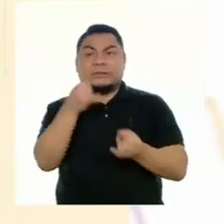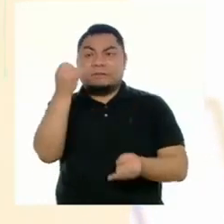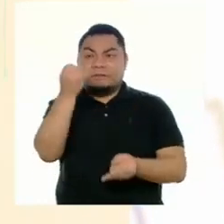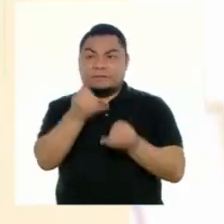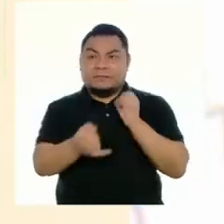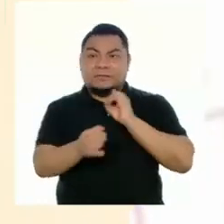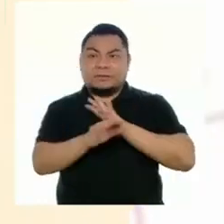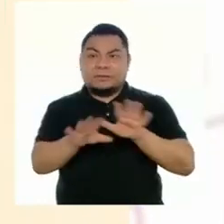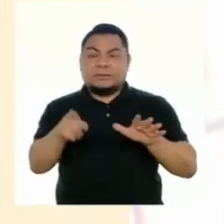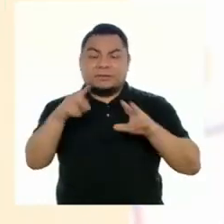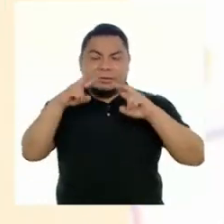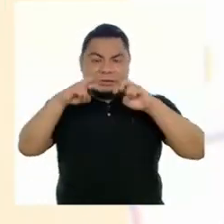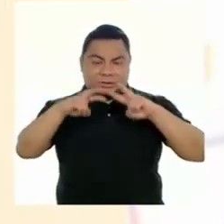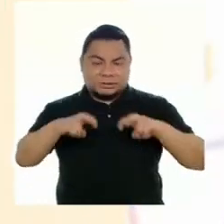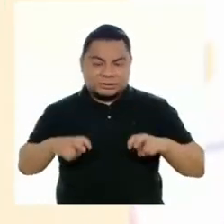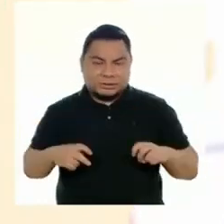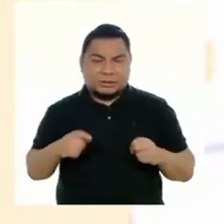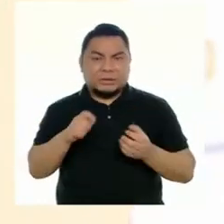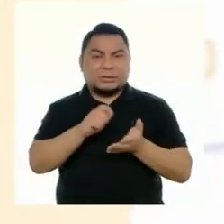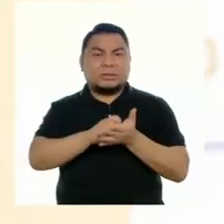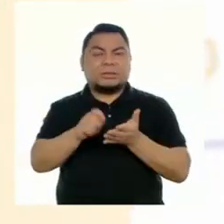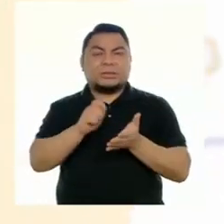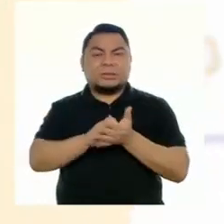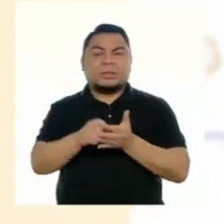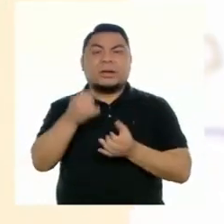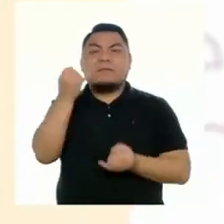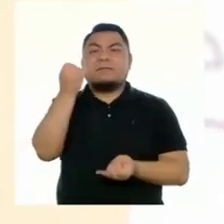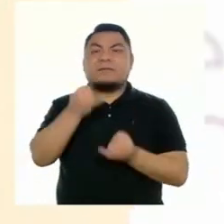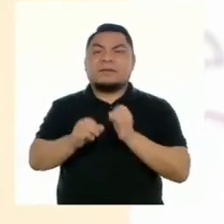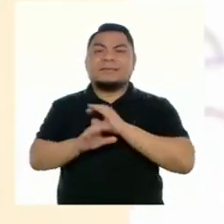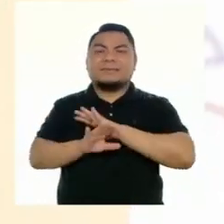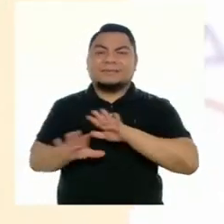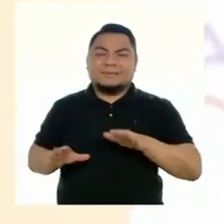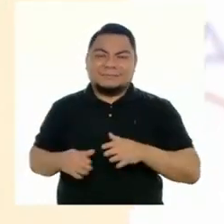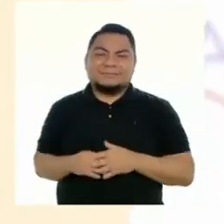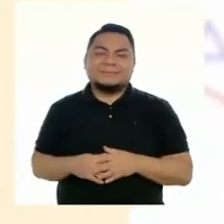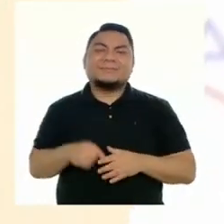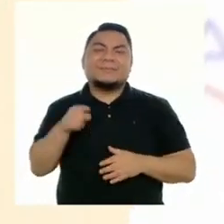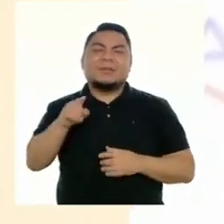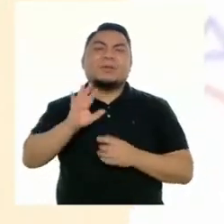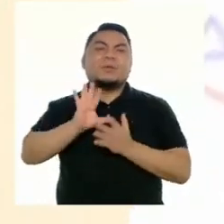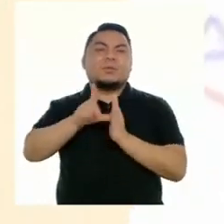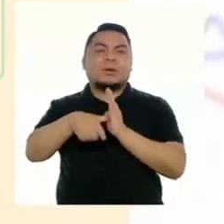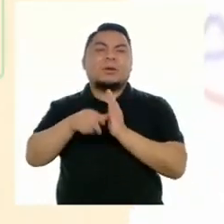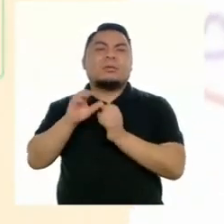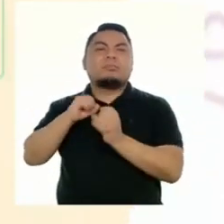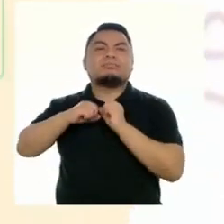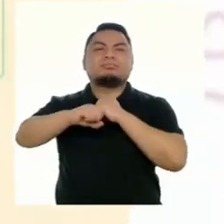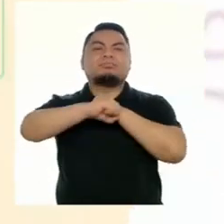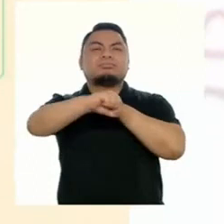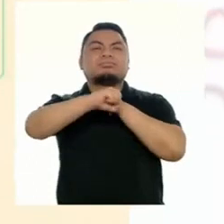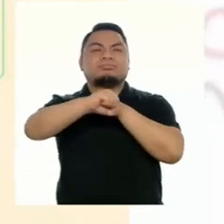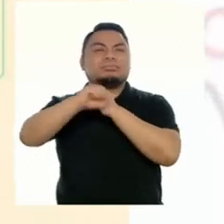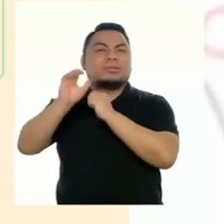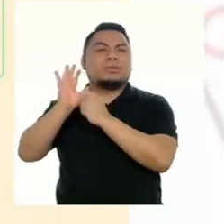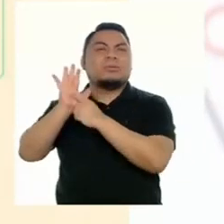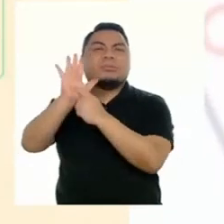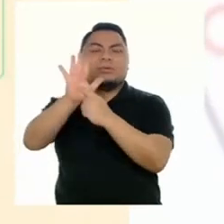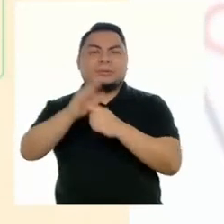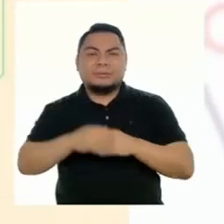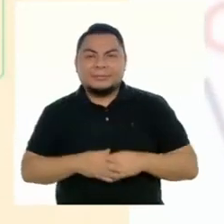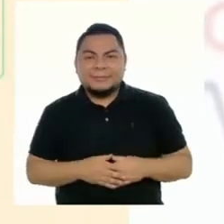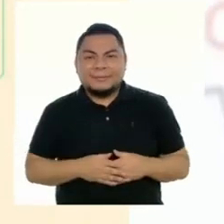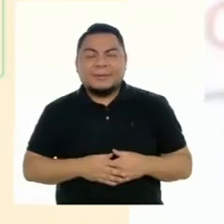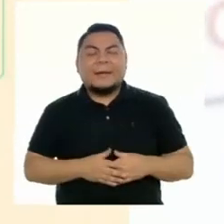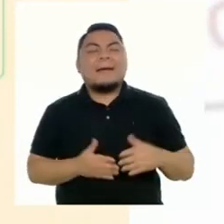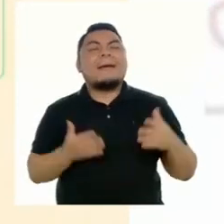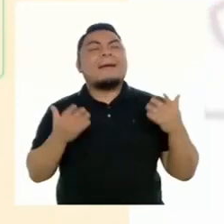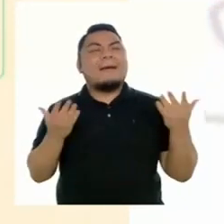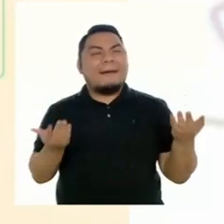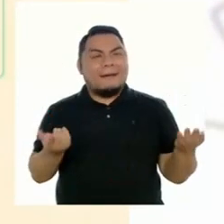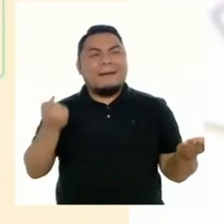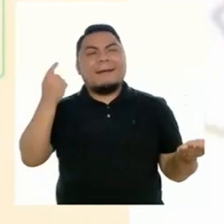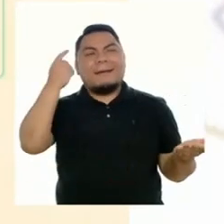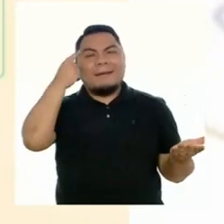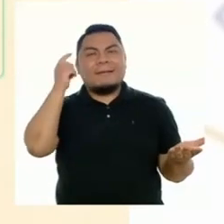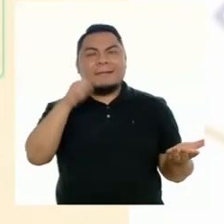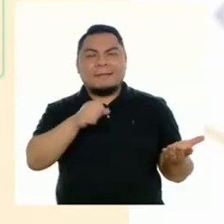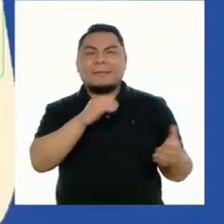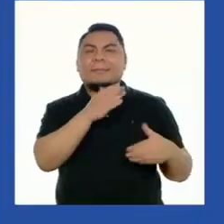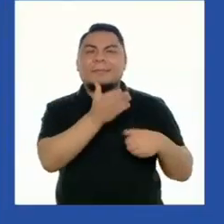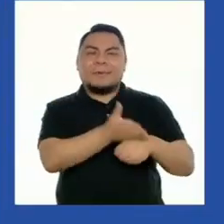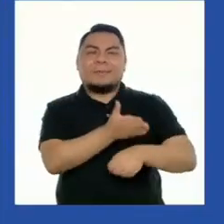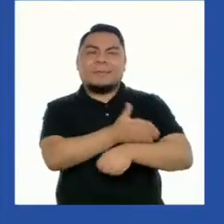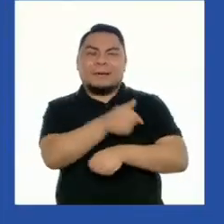finalmente vamos a revisarlo para escribir nuestra versión final y luego publicarlo. ¡Genial! Me queda muy claro el camino que